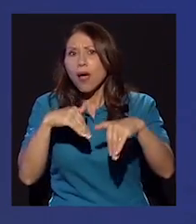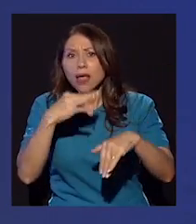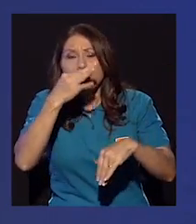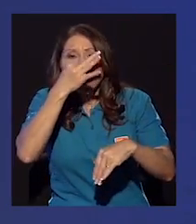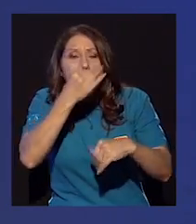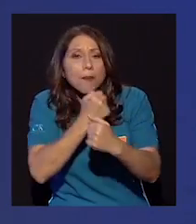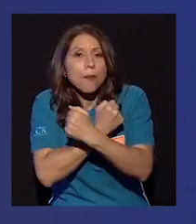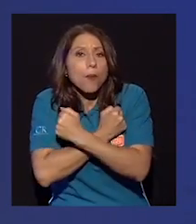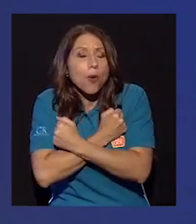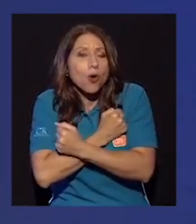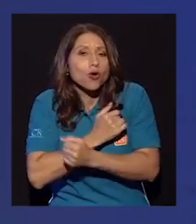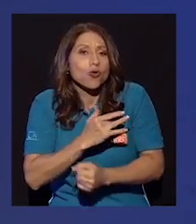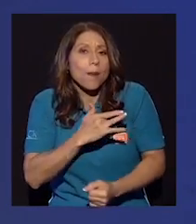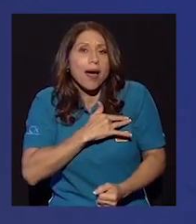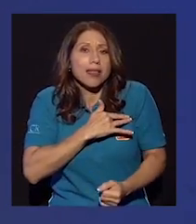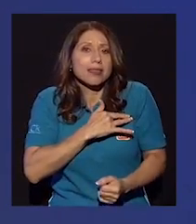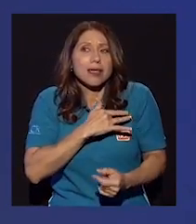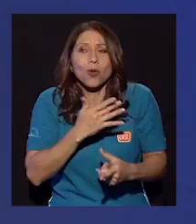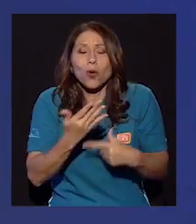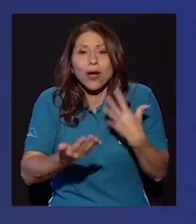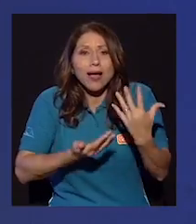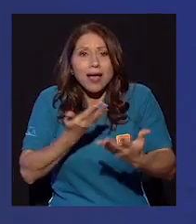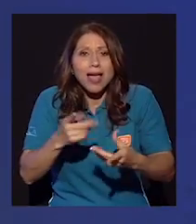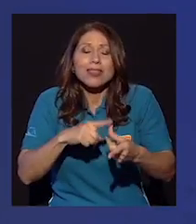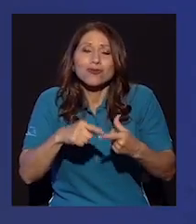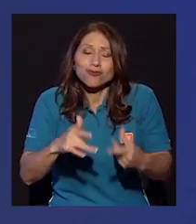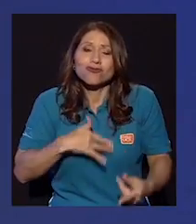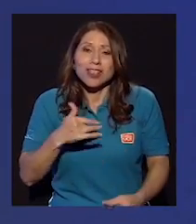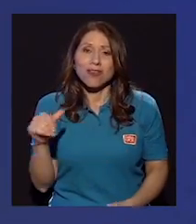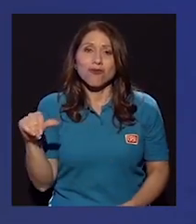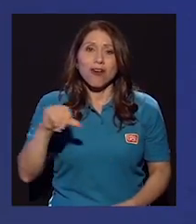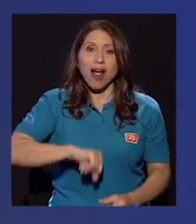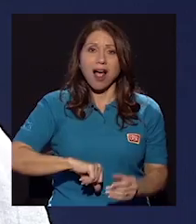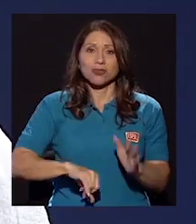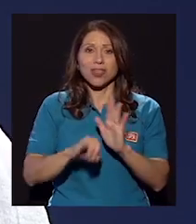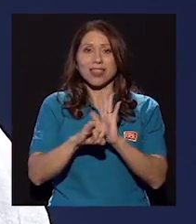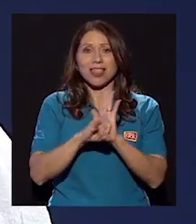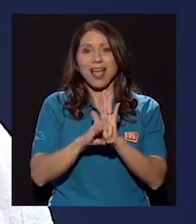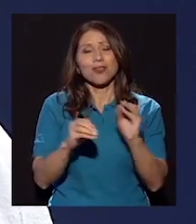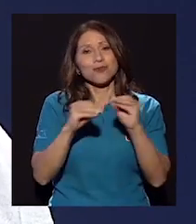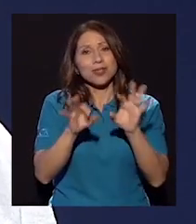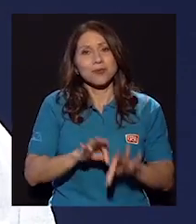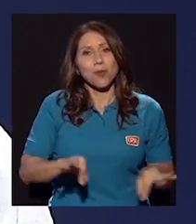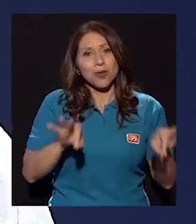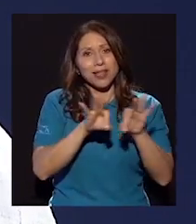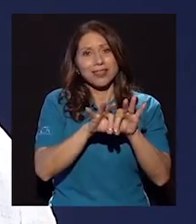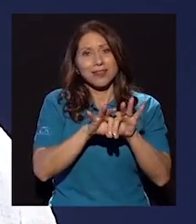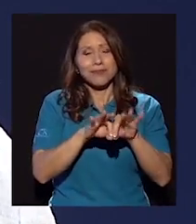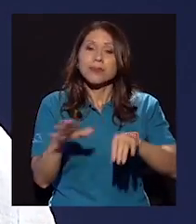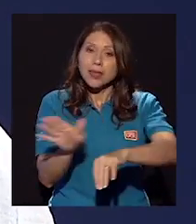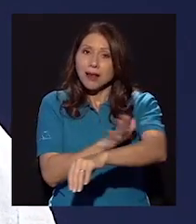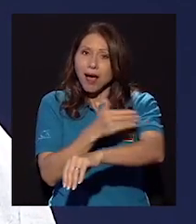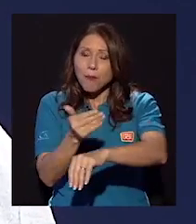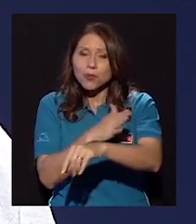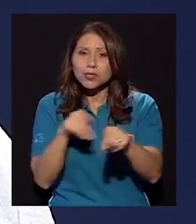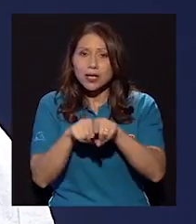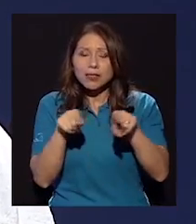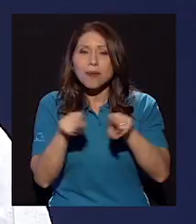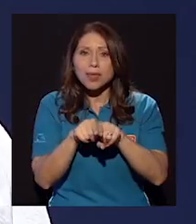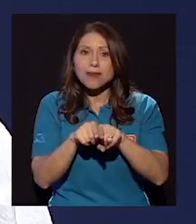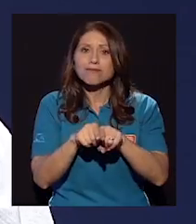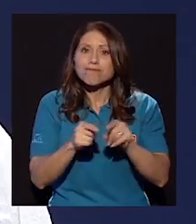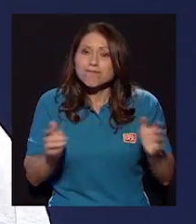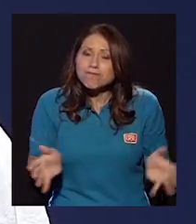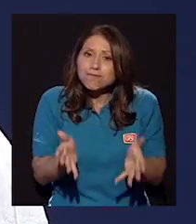extras que van acompañando al amor romántico, eso sí que es como un fracaso identitario, es más importante. Y la música también contribuye a